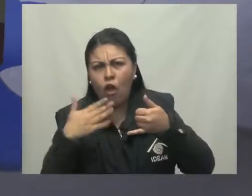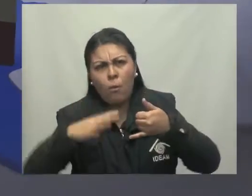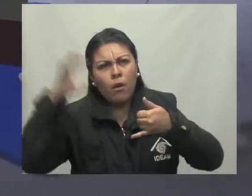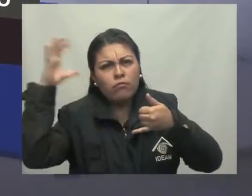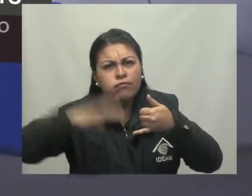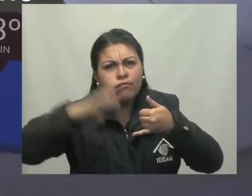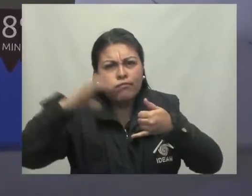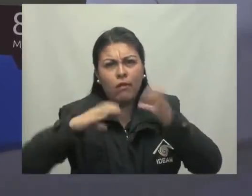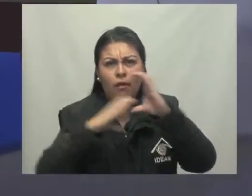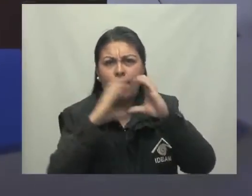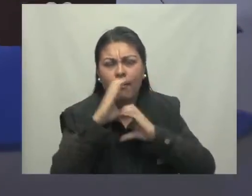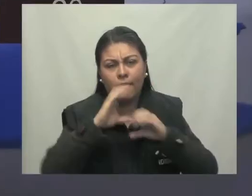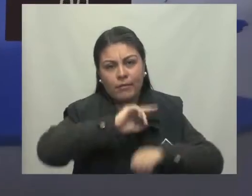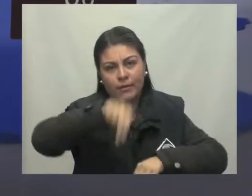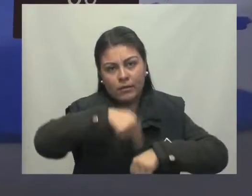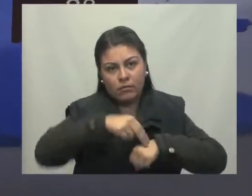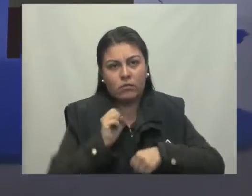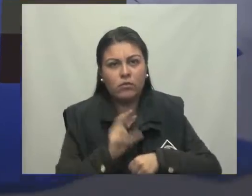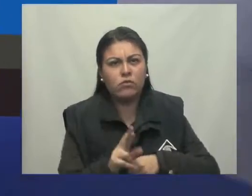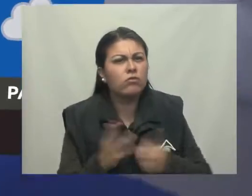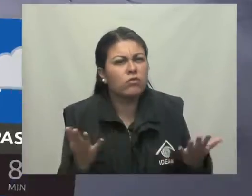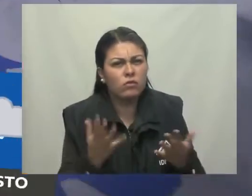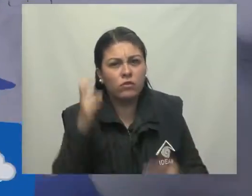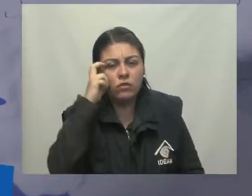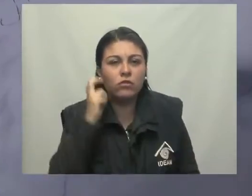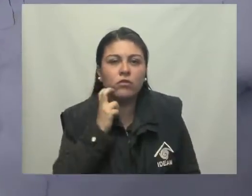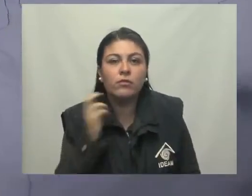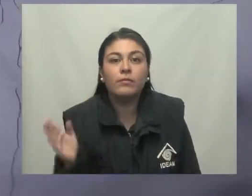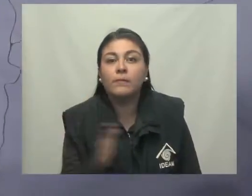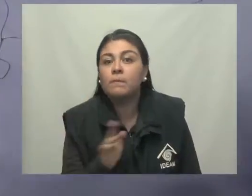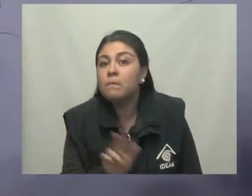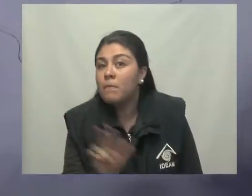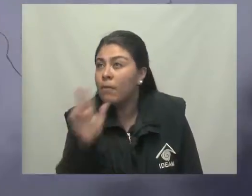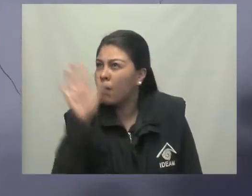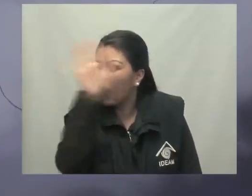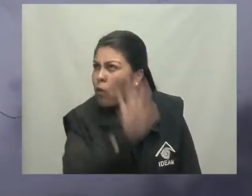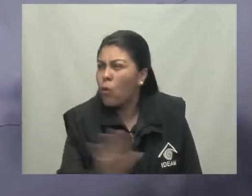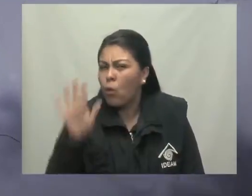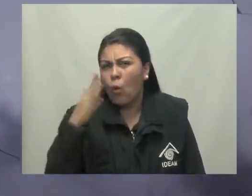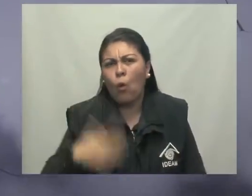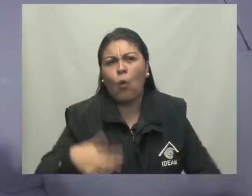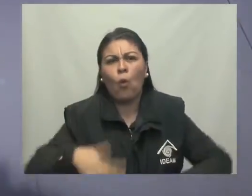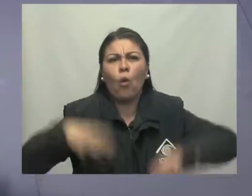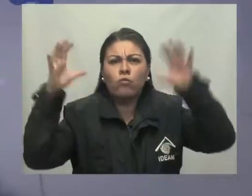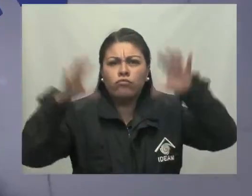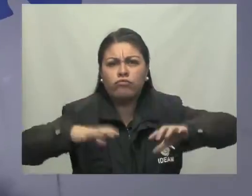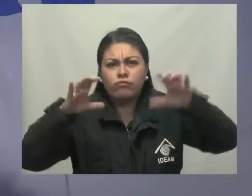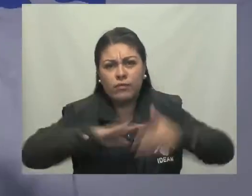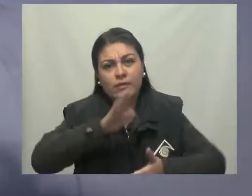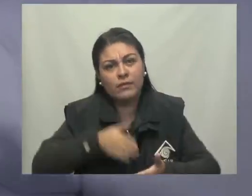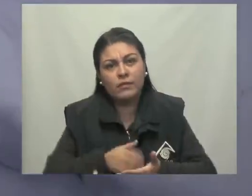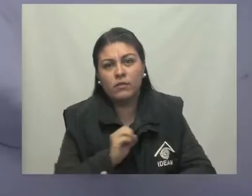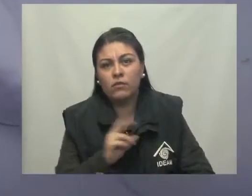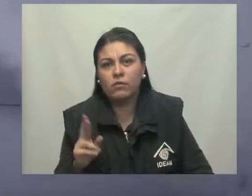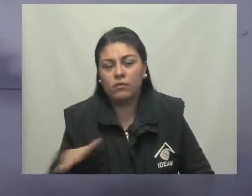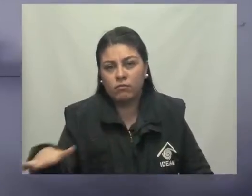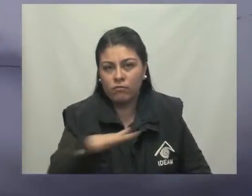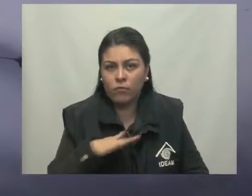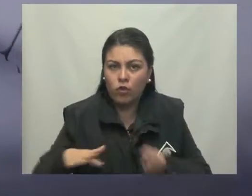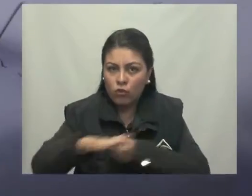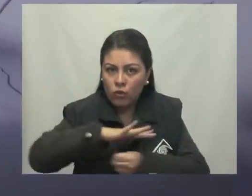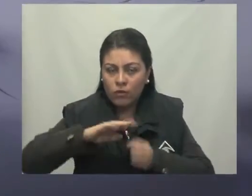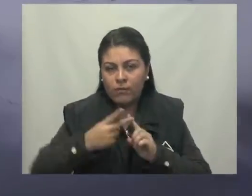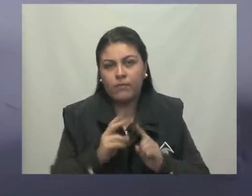Con lluvias en zonas del Cauca, Nariño y el sur del Chocó. Sobre la zona andina se estiman algunas lluvias en áreas del centro y oriente de